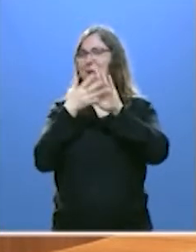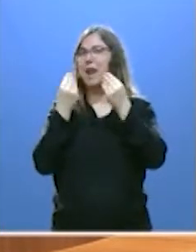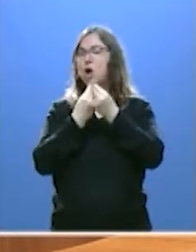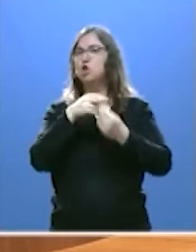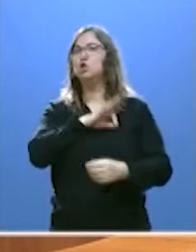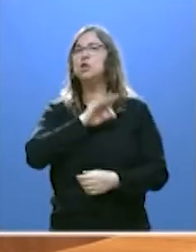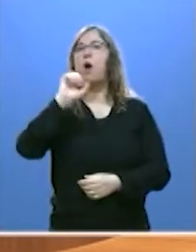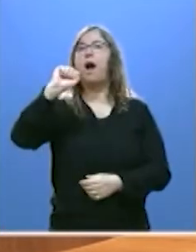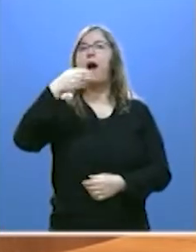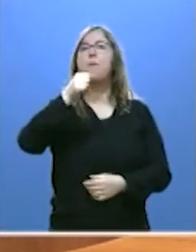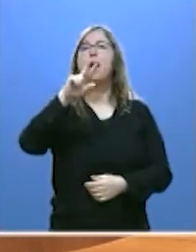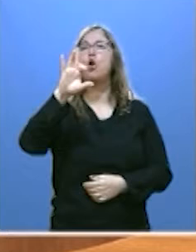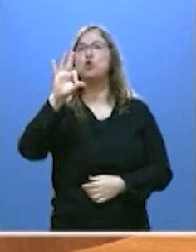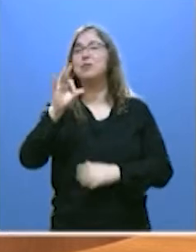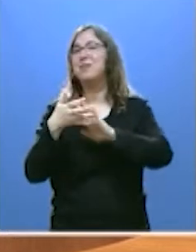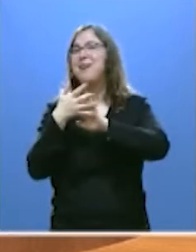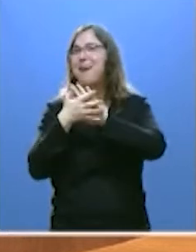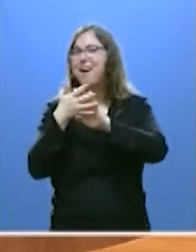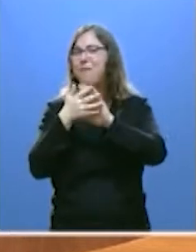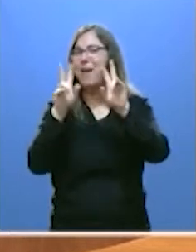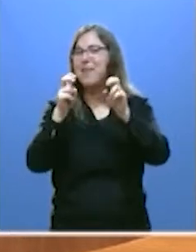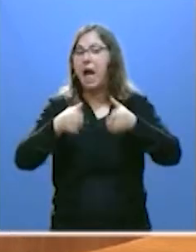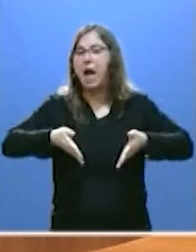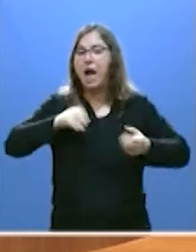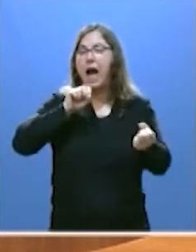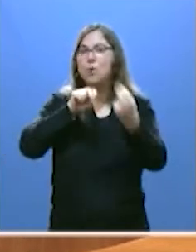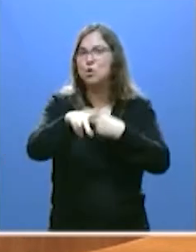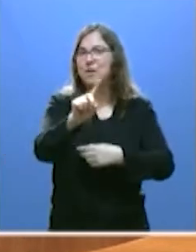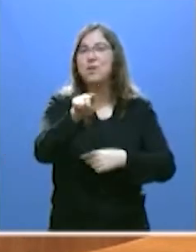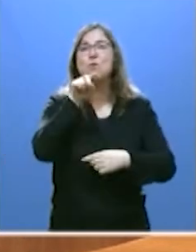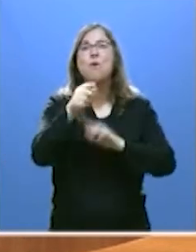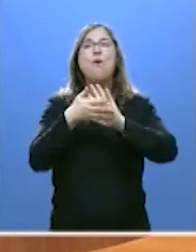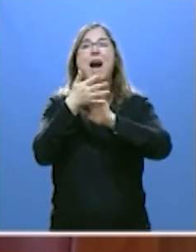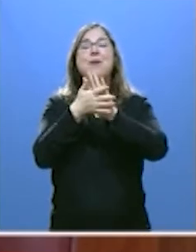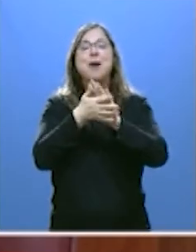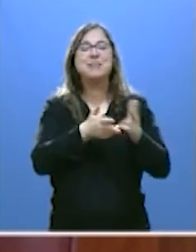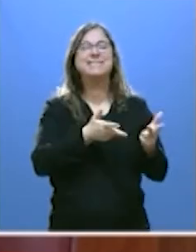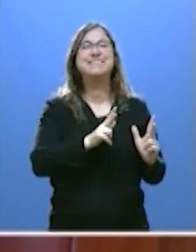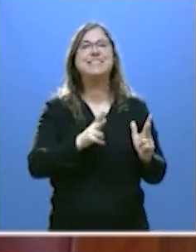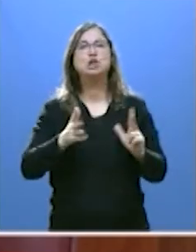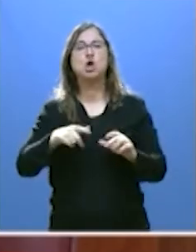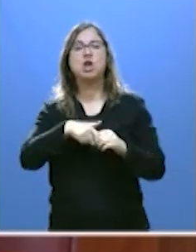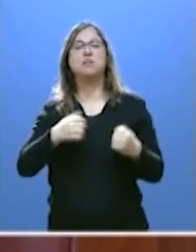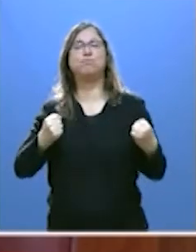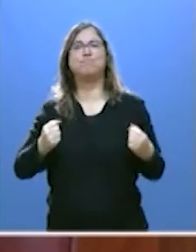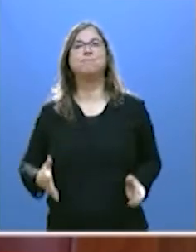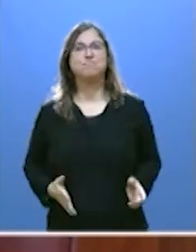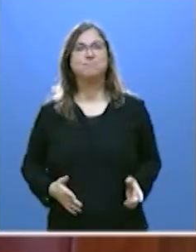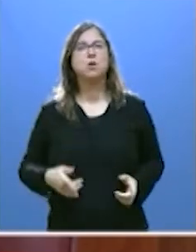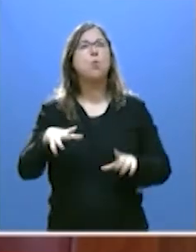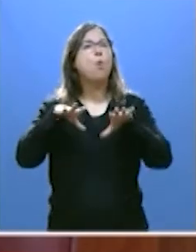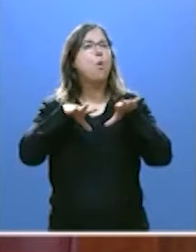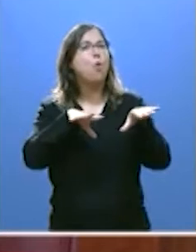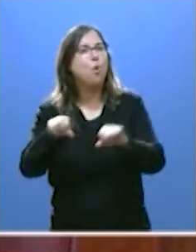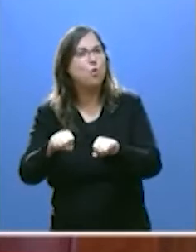Ábalos. No hablaba de autovías. Usted hablaba de sillones. Estaba ocupado en